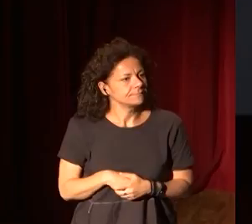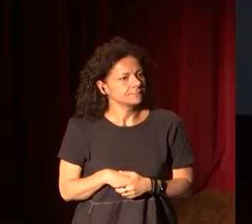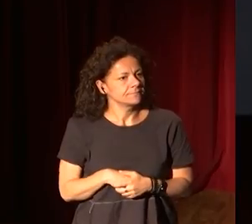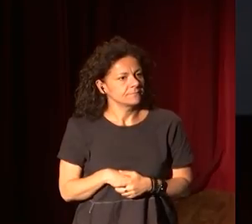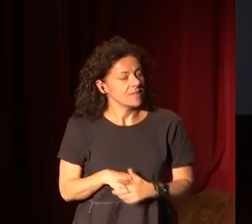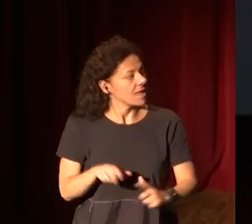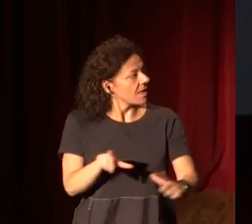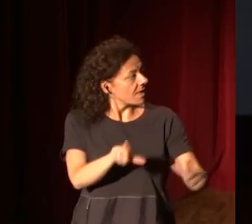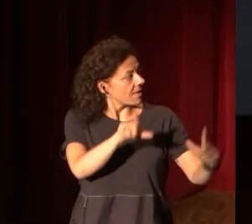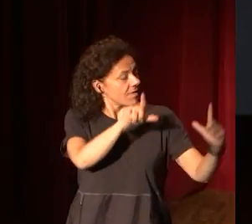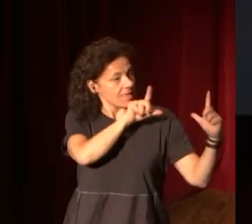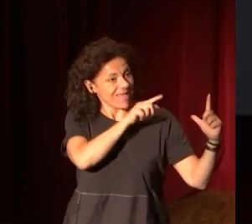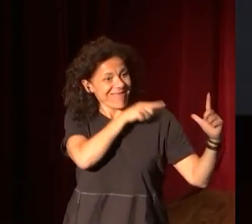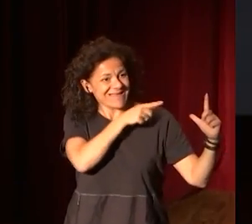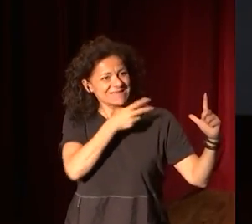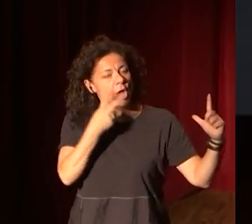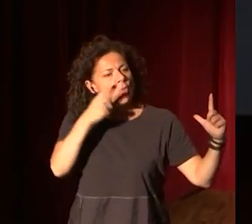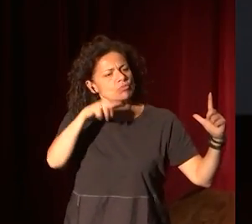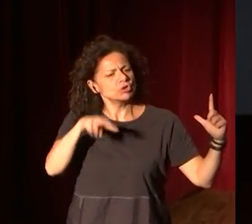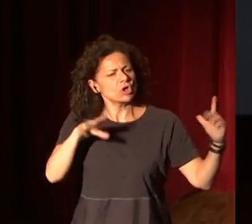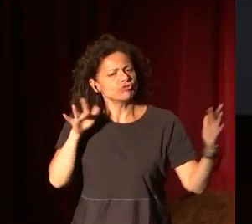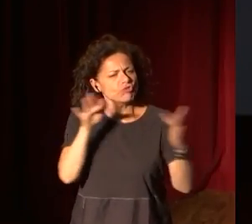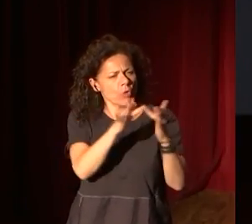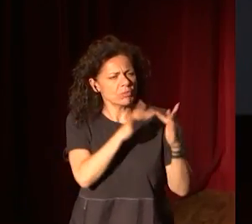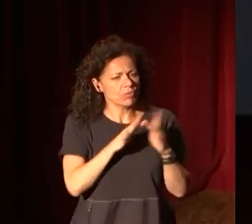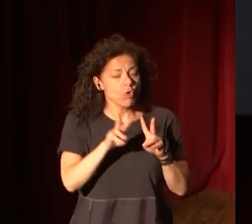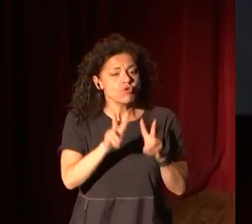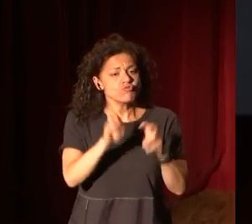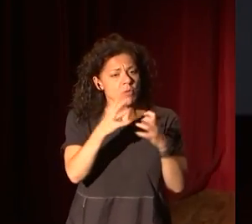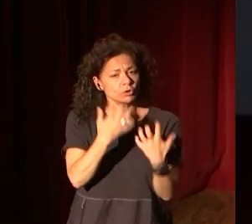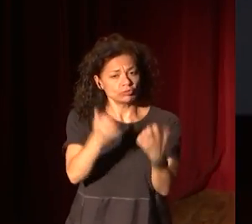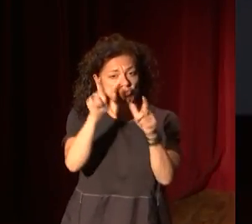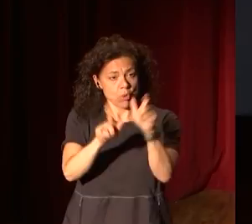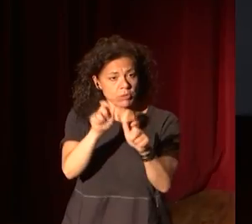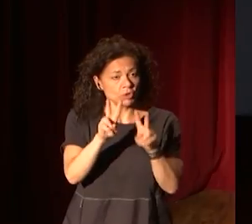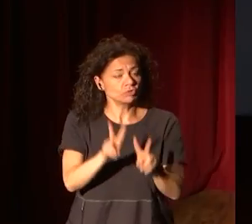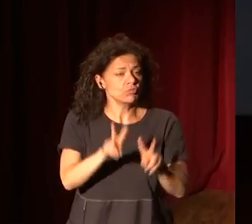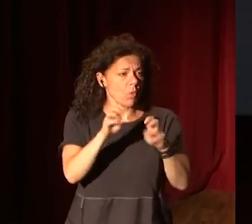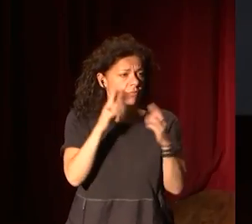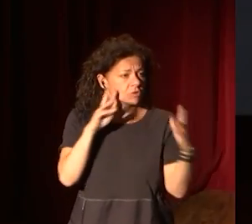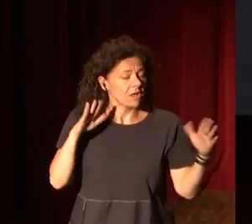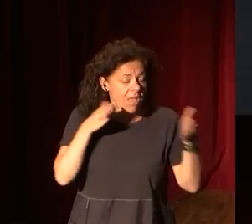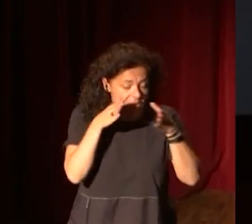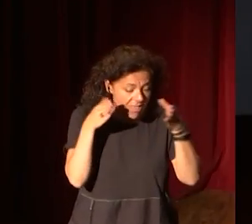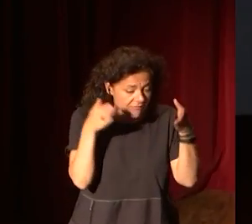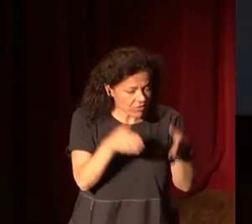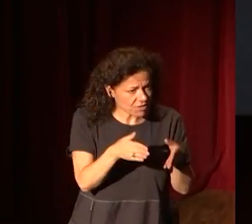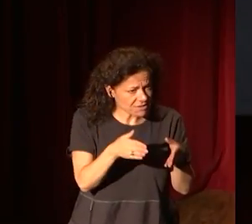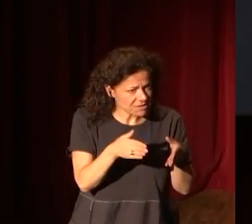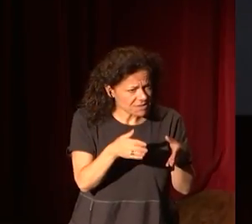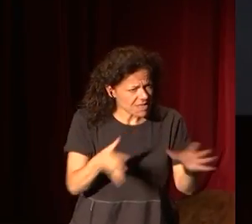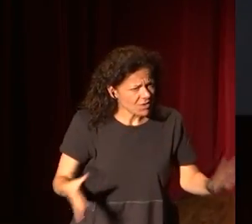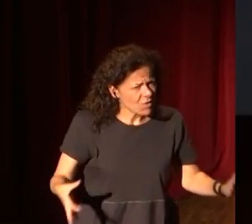Esta aliazón, este museo hiperconectado, nuevos públicos, nuevos enfoques, se entronca,